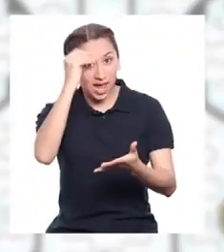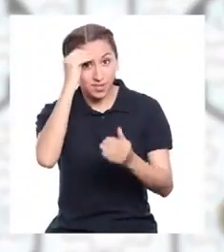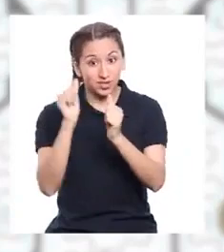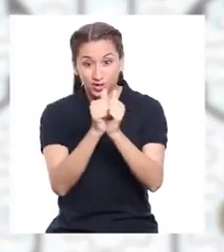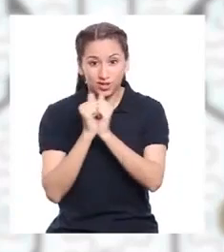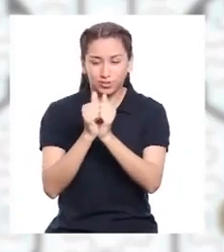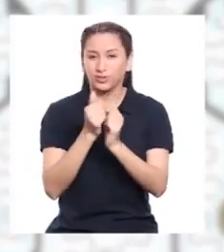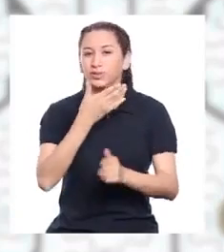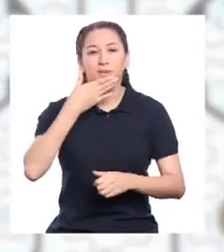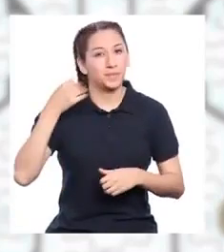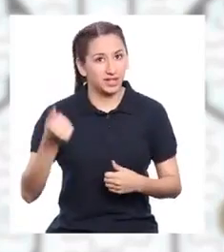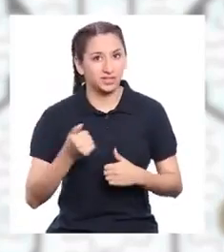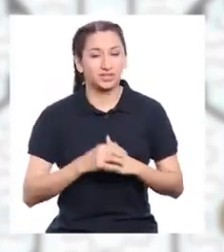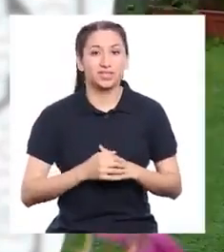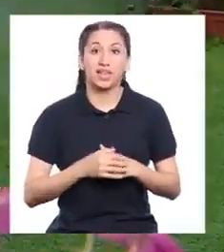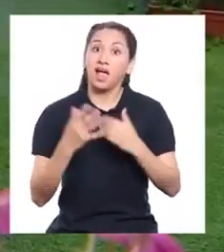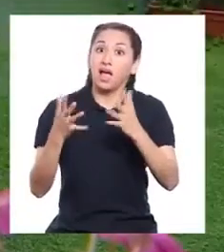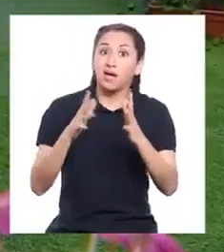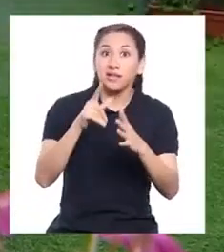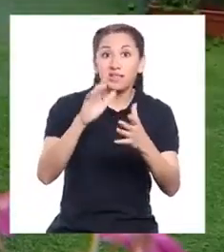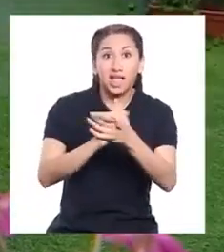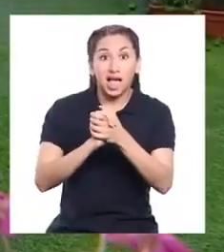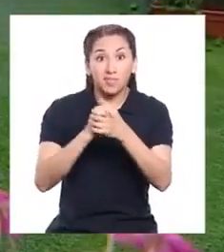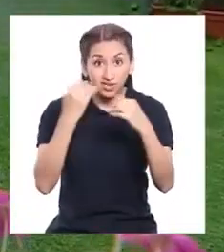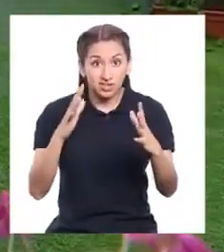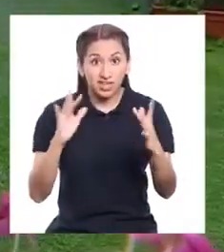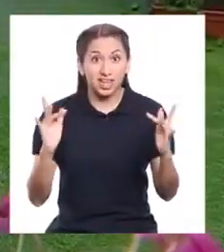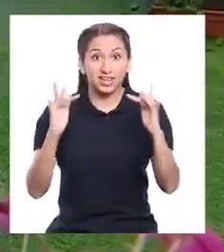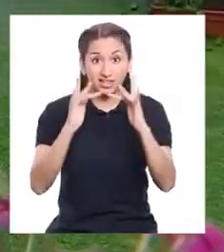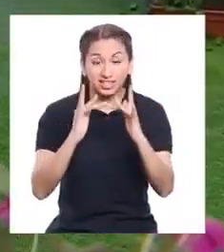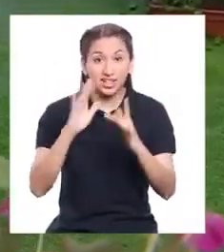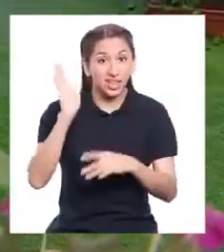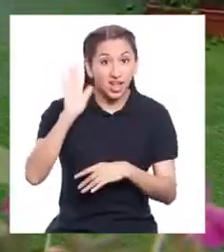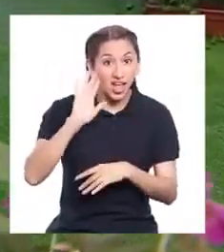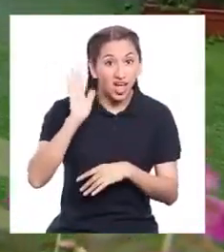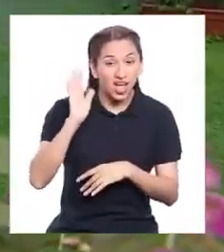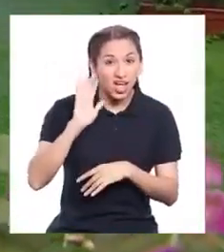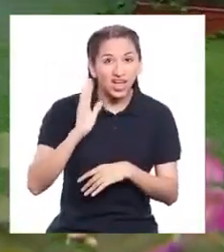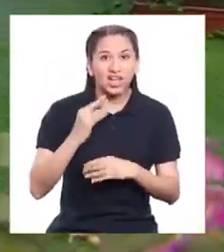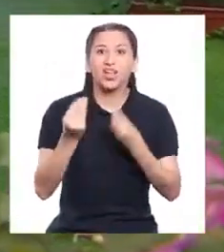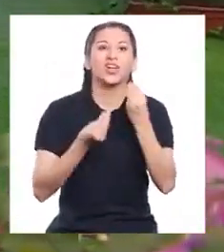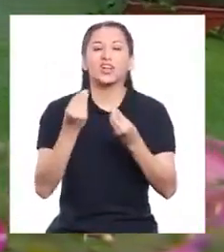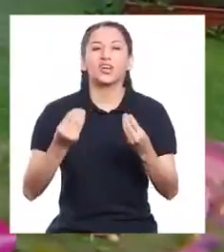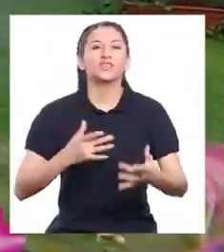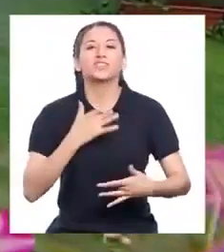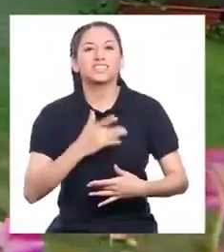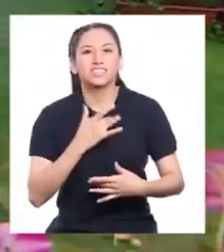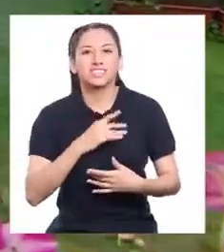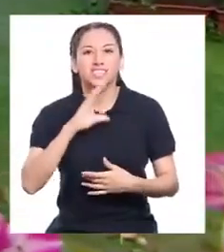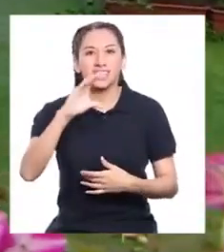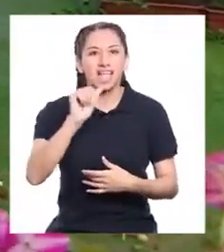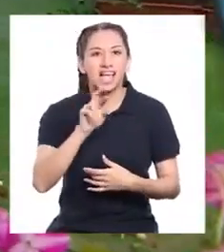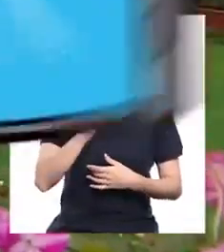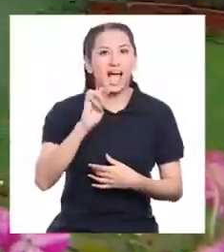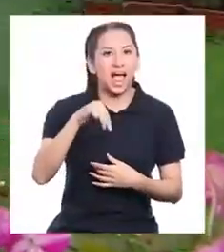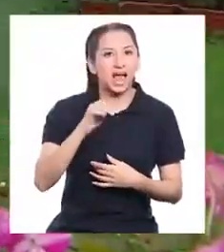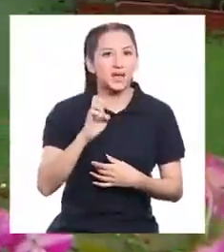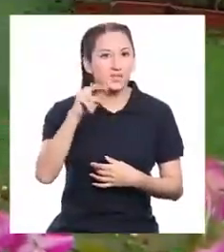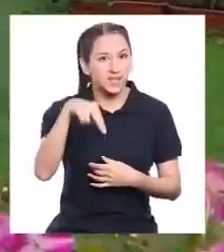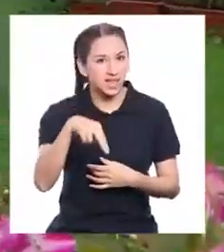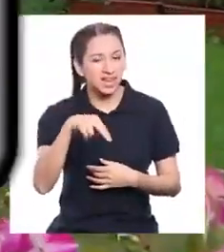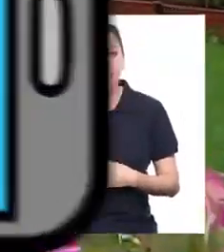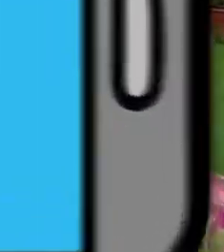es mucho mejor! ¡Jazmín, parece que nuestros amigos y amigas ya están conectados! ¡Hola! ¿Cómo están, Carmen, Laura y Juan?